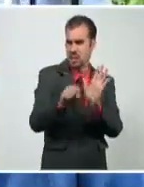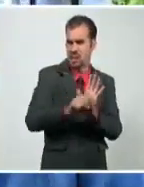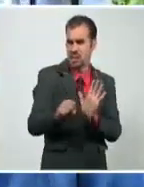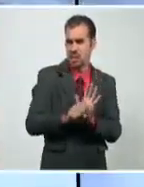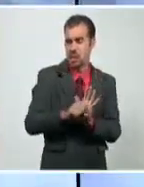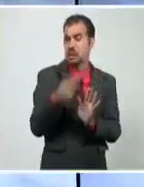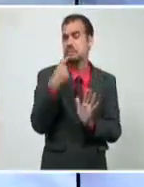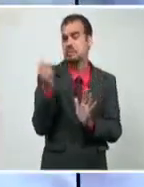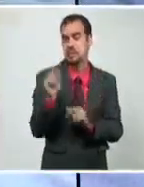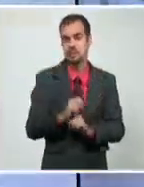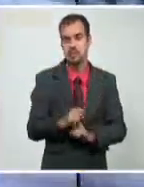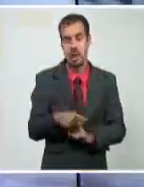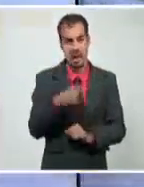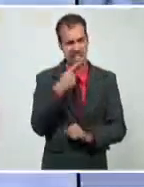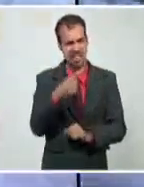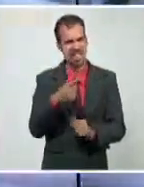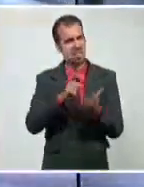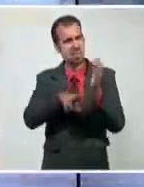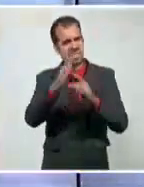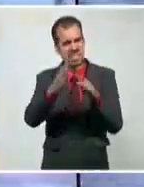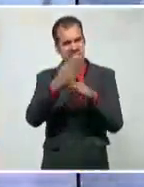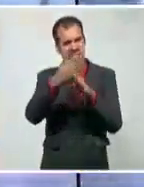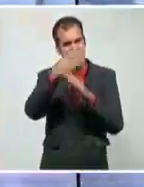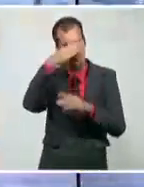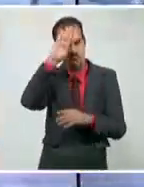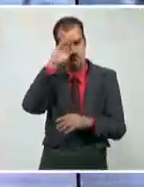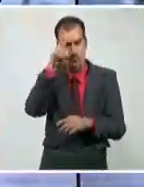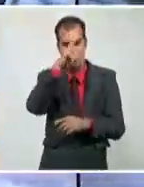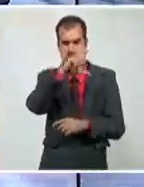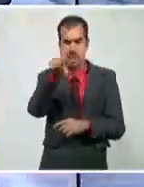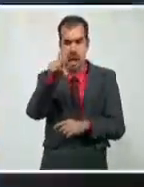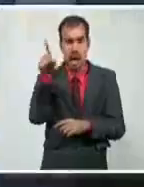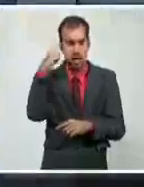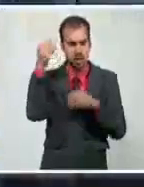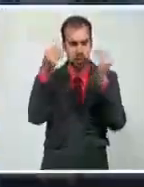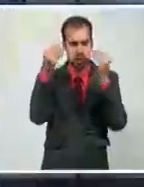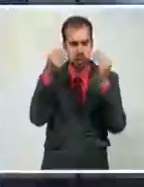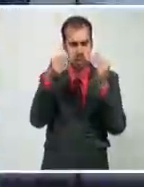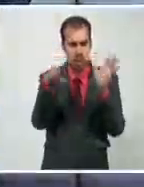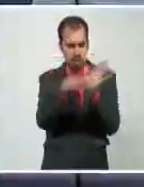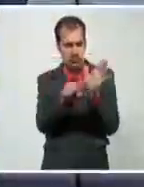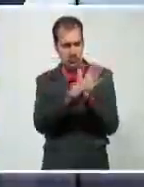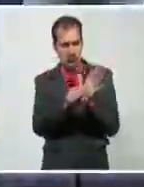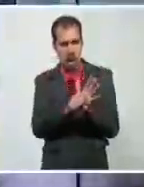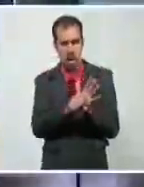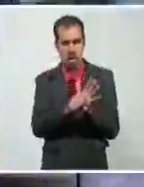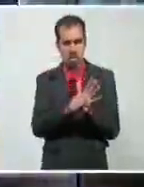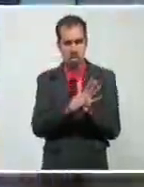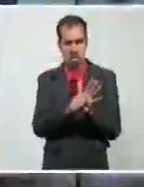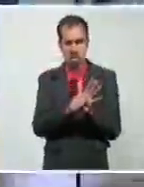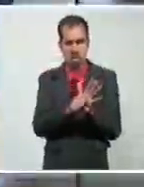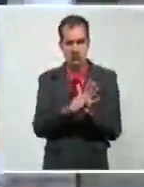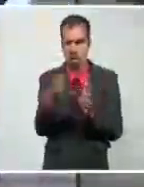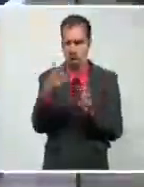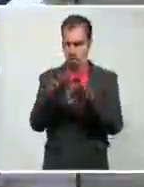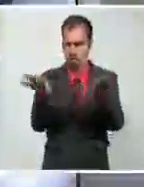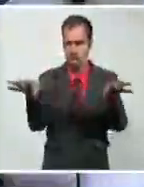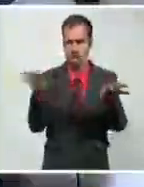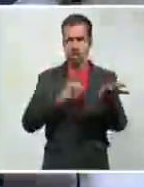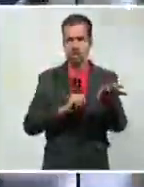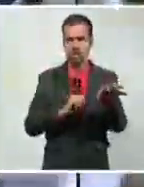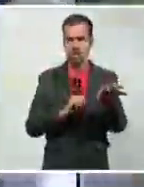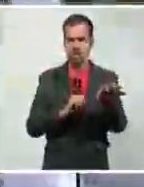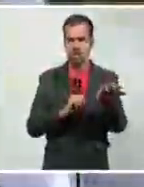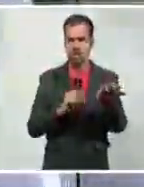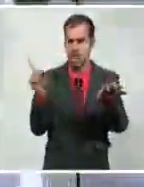en Santiago de Cuba. Cuenta Ferrer, muy preocupado. El Ambrosio Grillo y el Juan Bruno Sallas. Y lo dice para